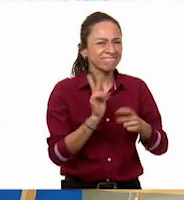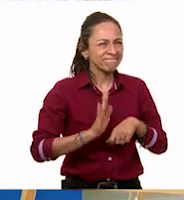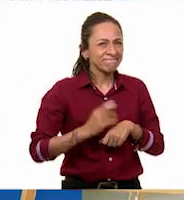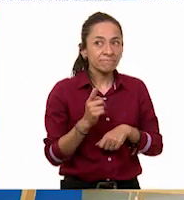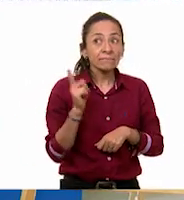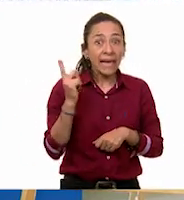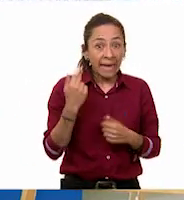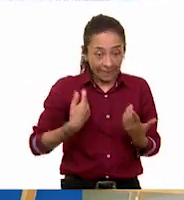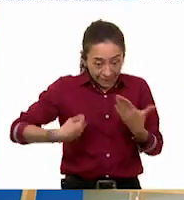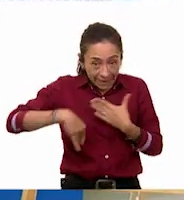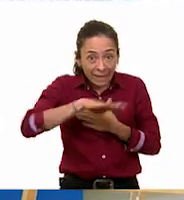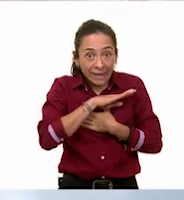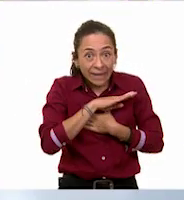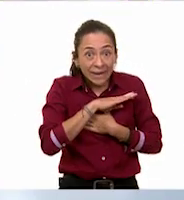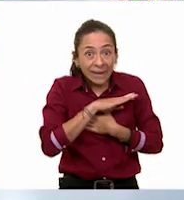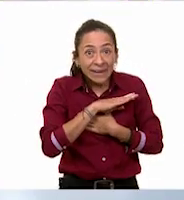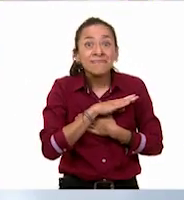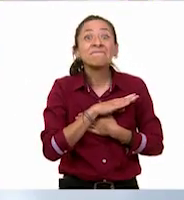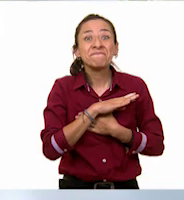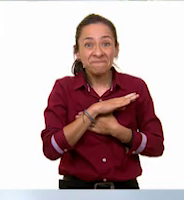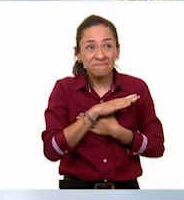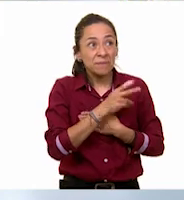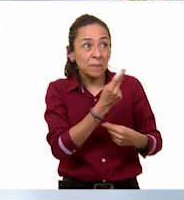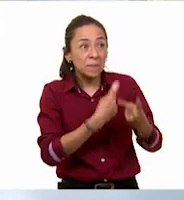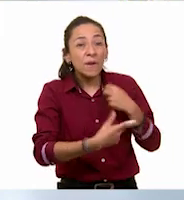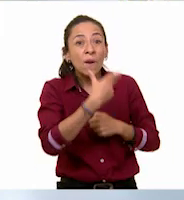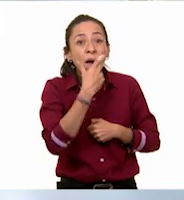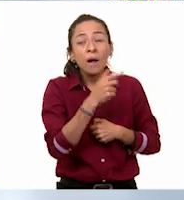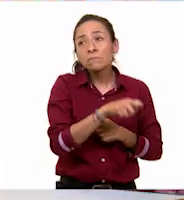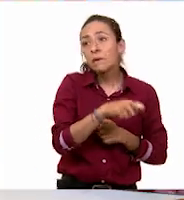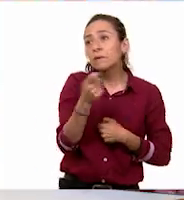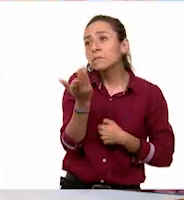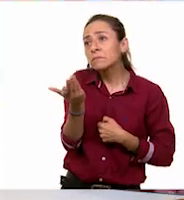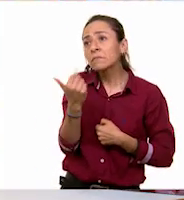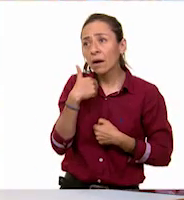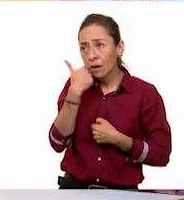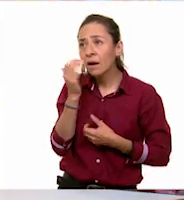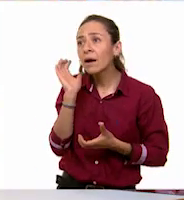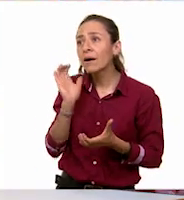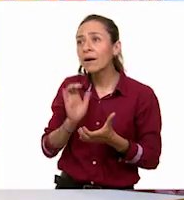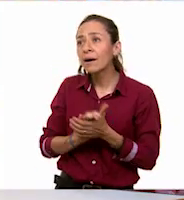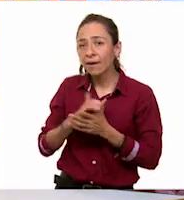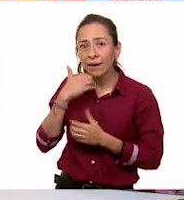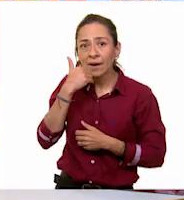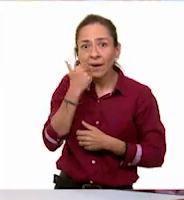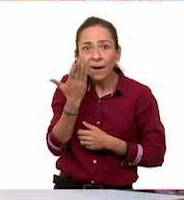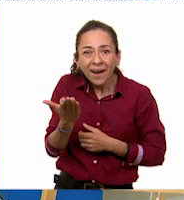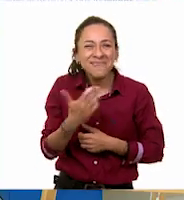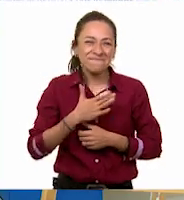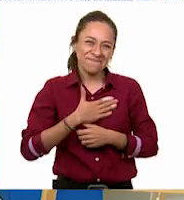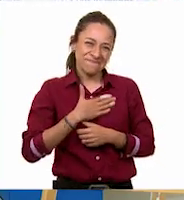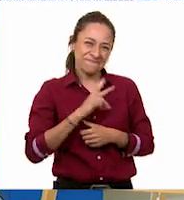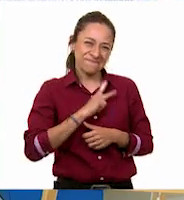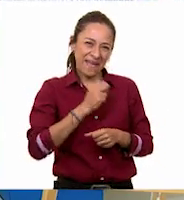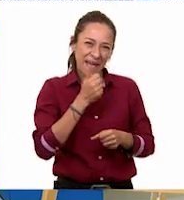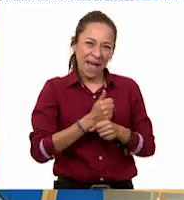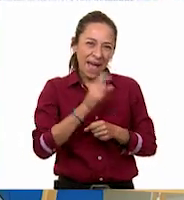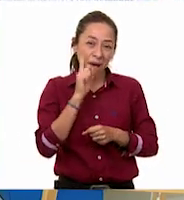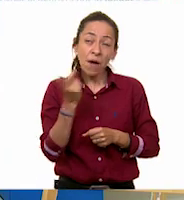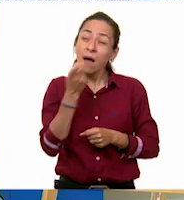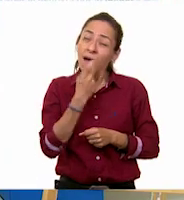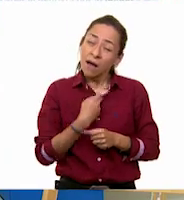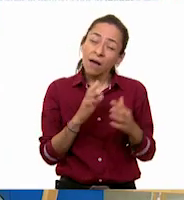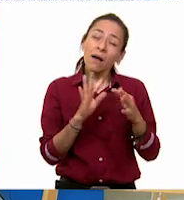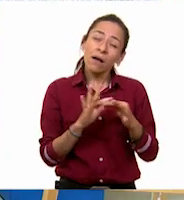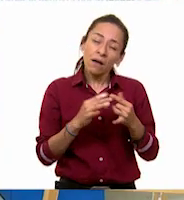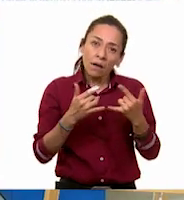matrimonio a mi abuelita. Y entonces, por eso, cuando ella me contó la historia, se las quise compartir para que ustedes vieran